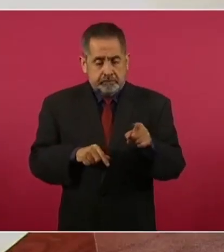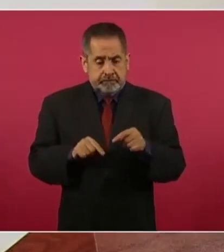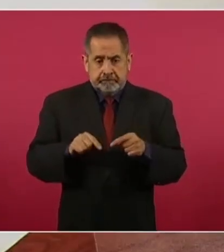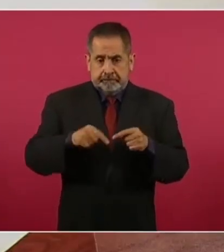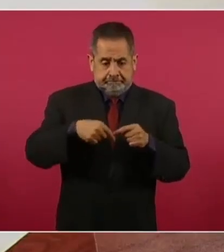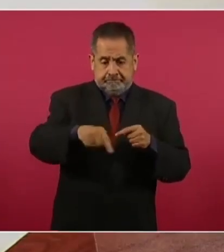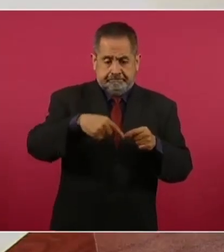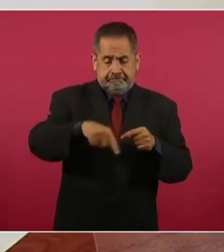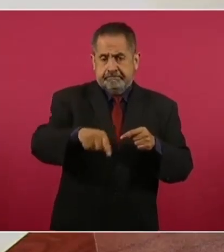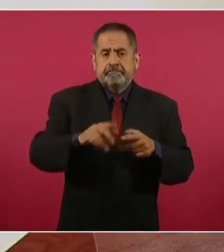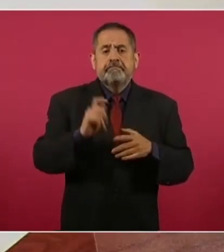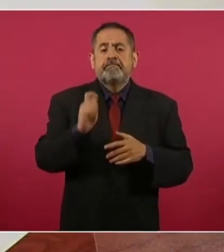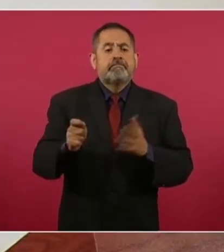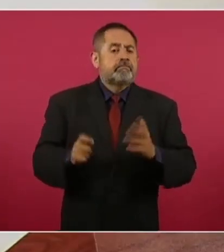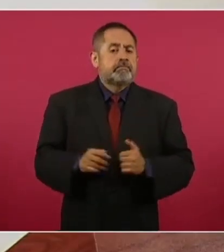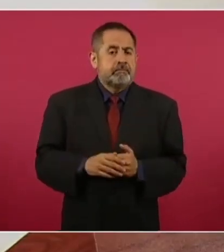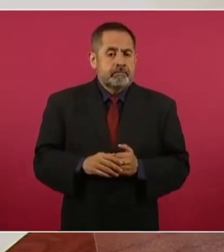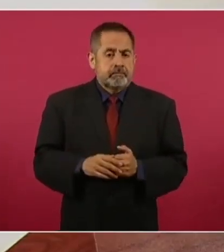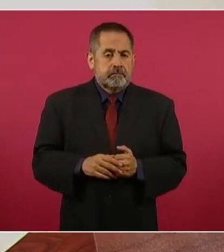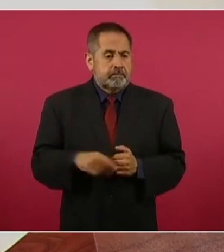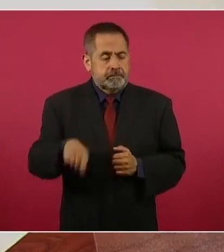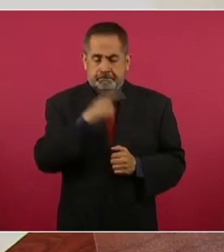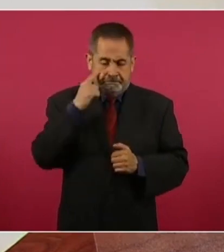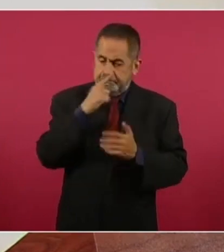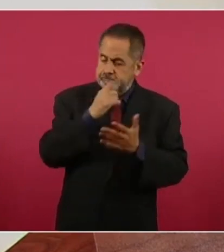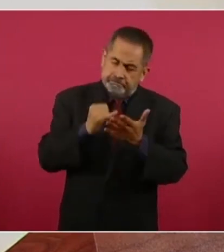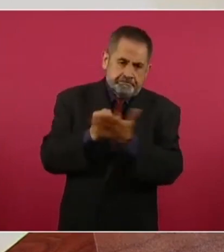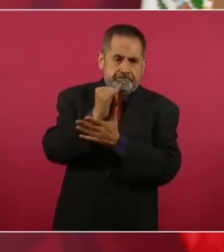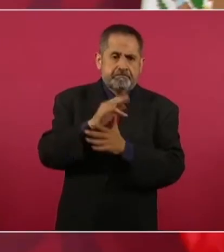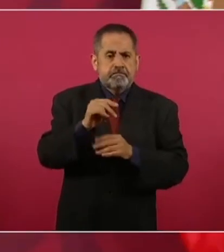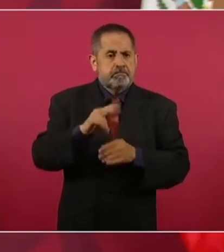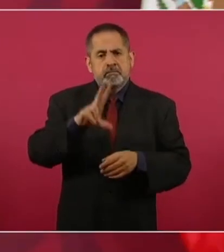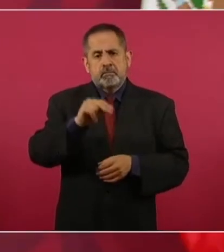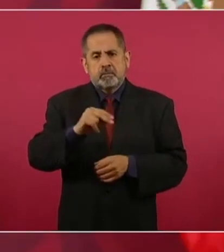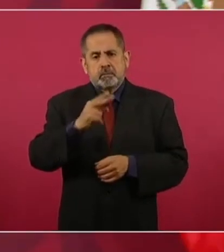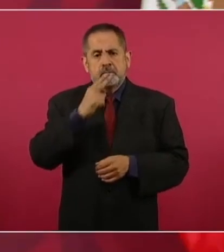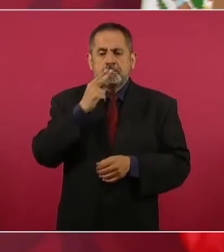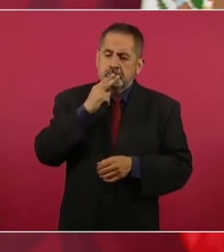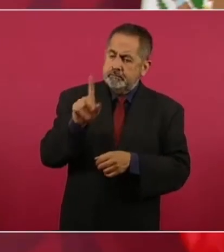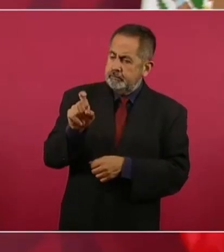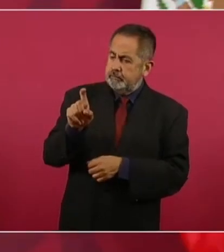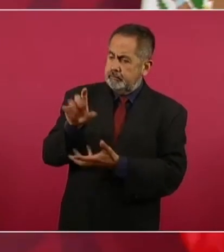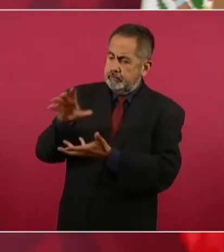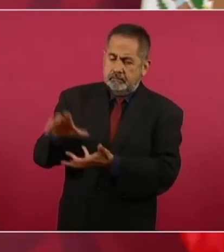días ya tomen la decisión de no consumir, agua para